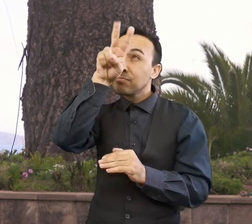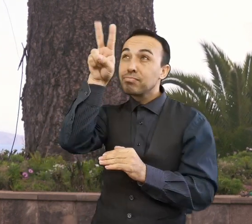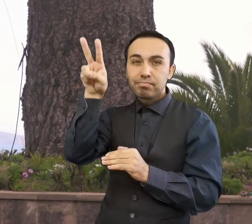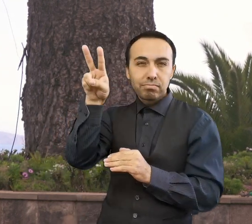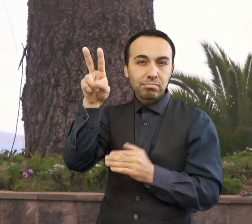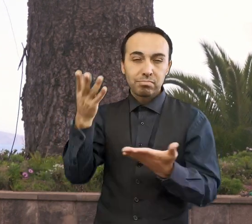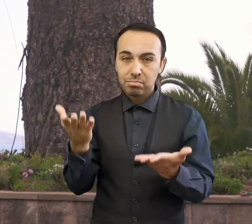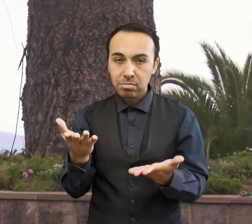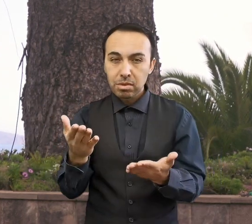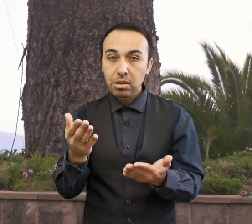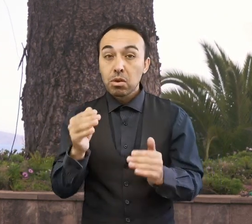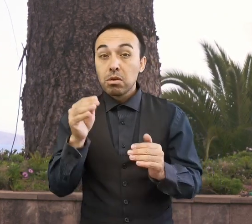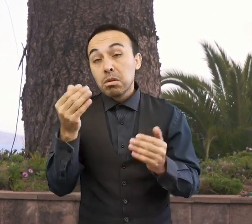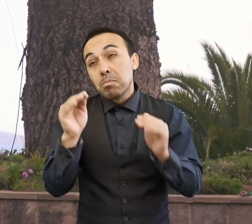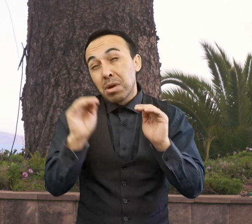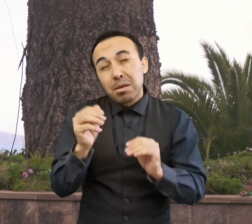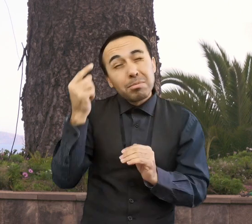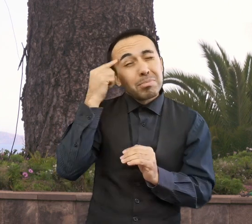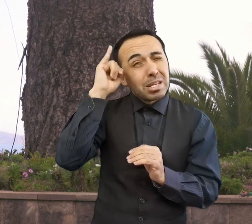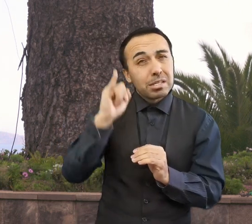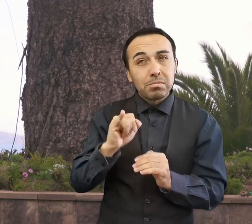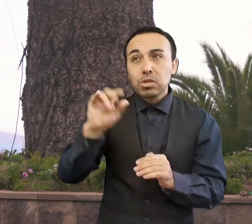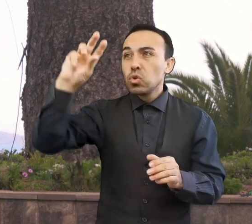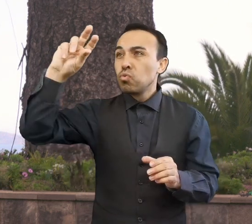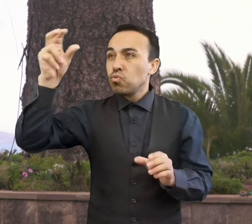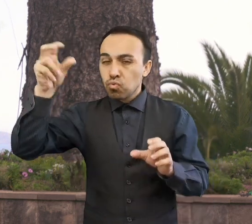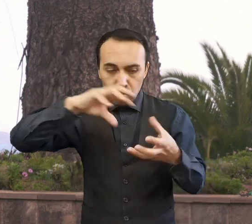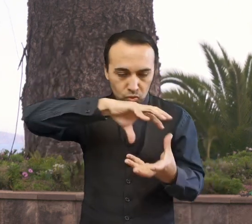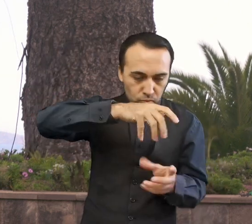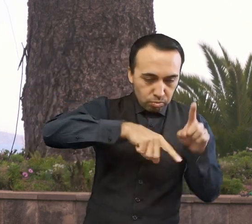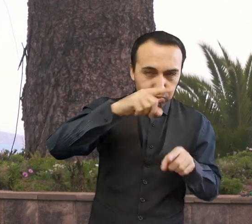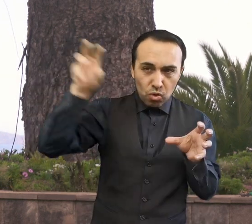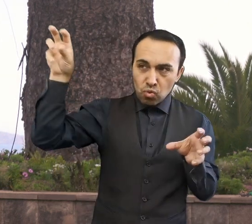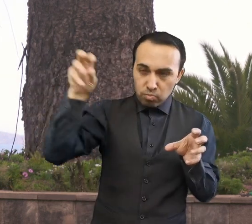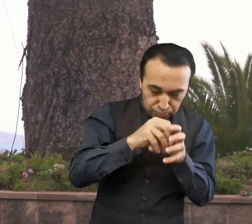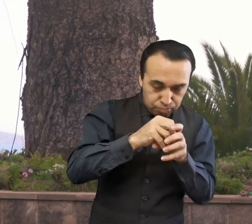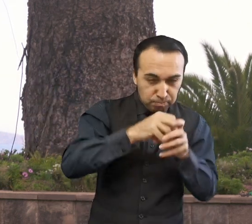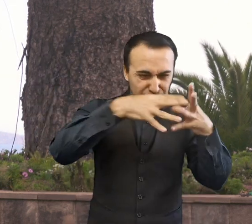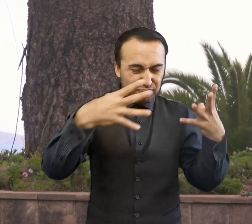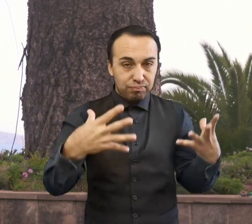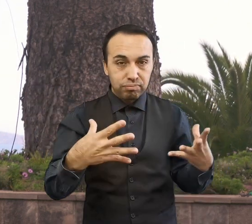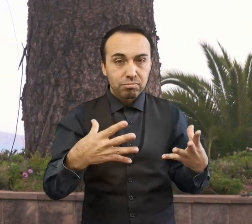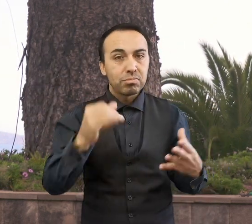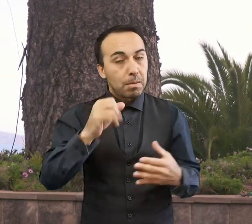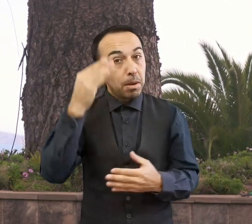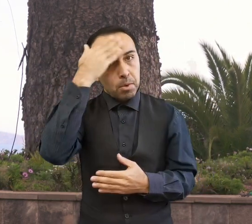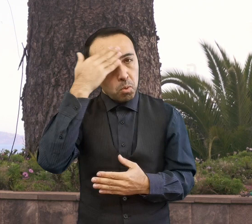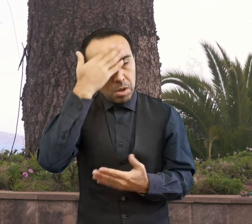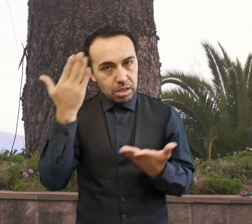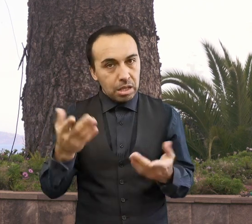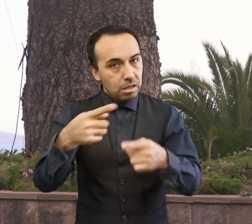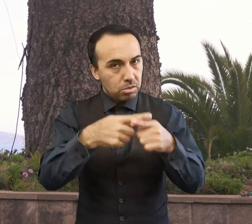ellos, ya que la posibilidad de que alguno de estos objetos caiga sobre la superficie de la Tierra causa gran preocupación en la